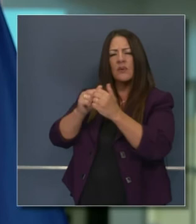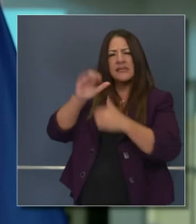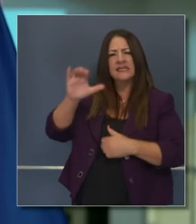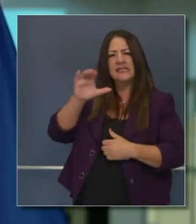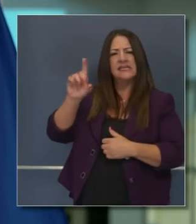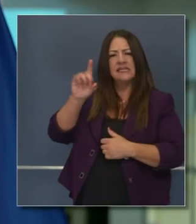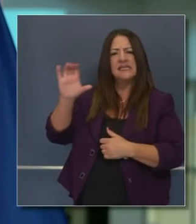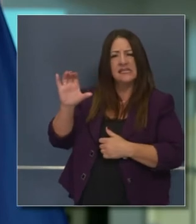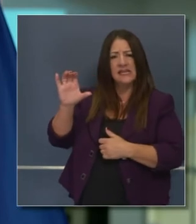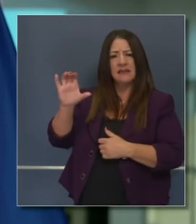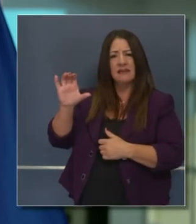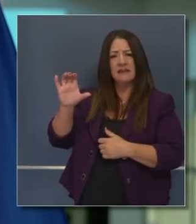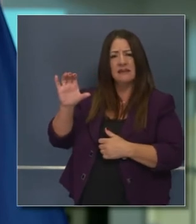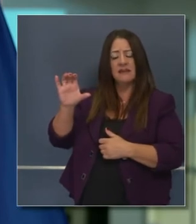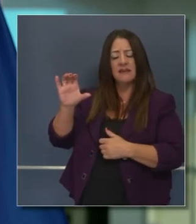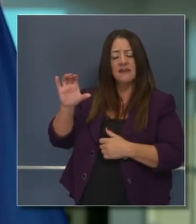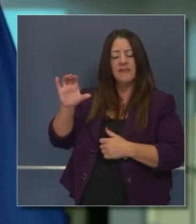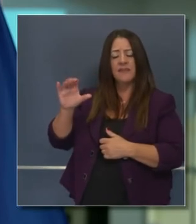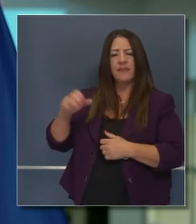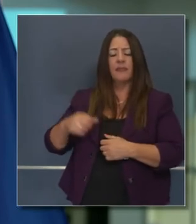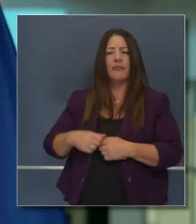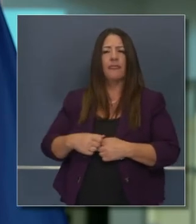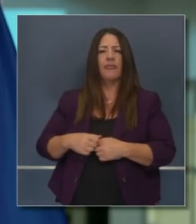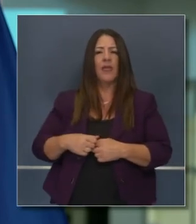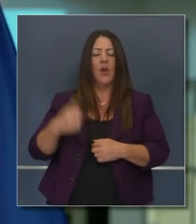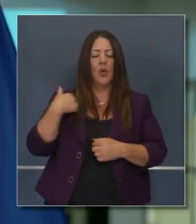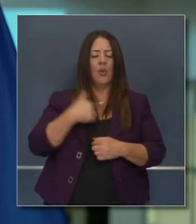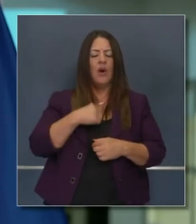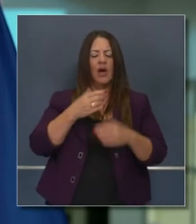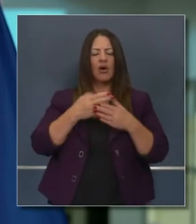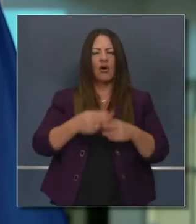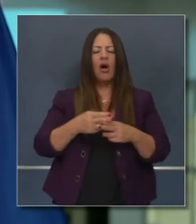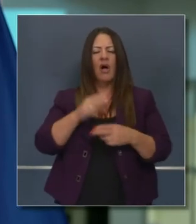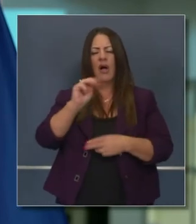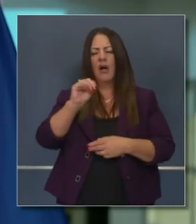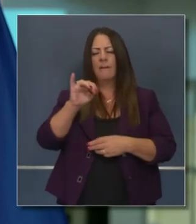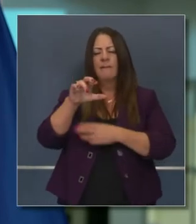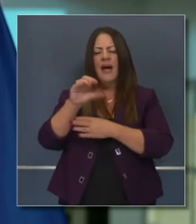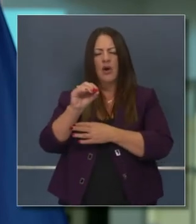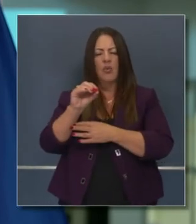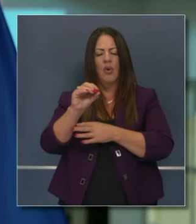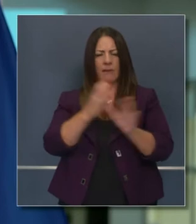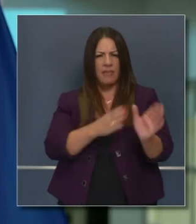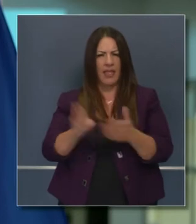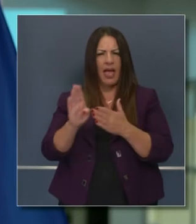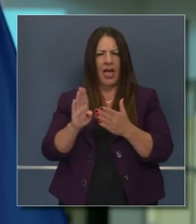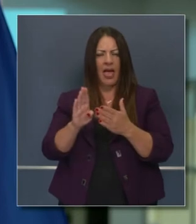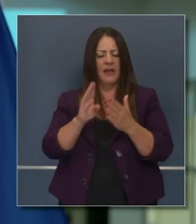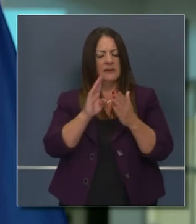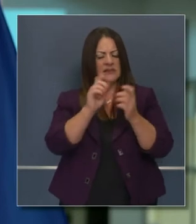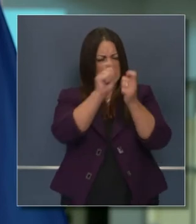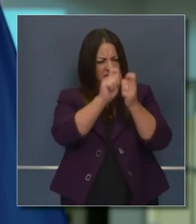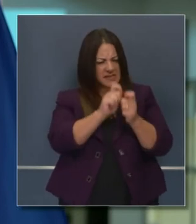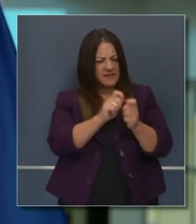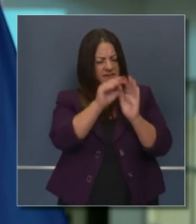colaborativamente con CDC, una de cinco jurisdicciones haciendo microplanificación, según le llamamos.